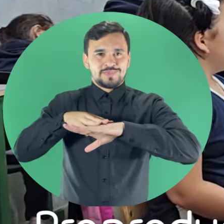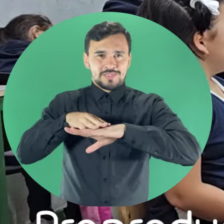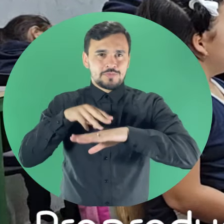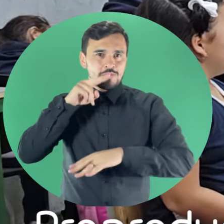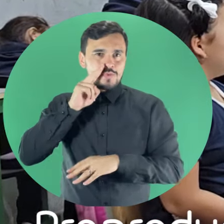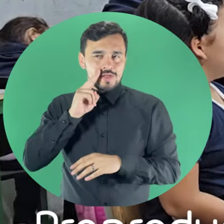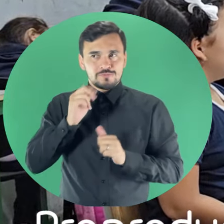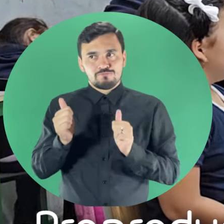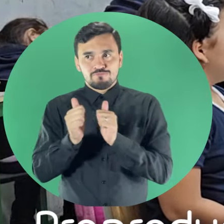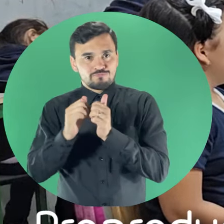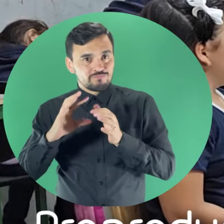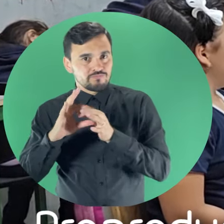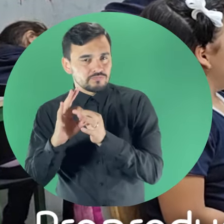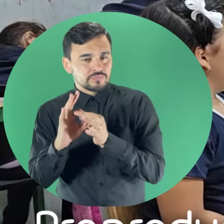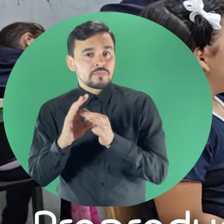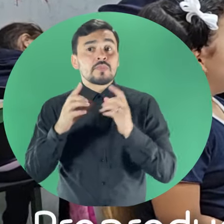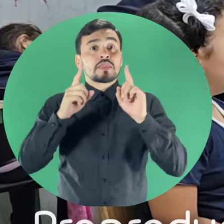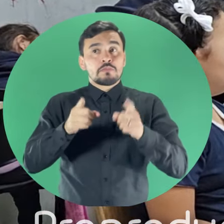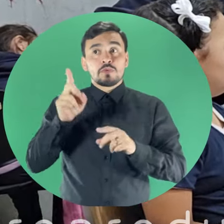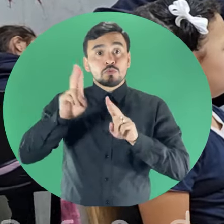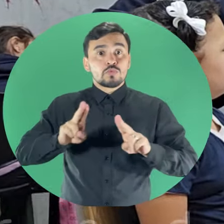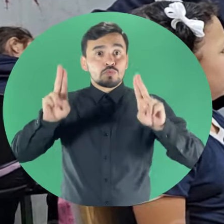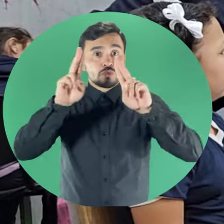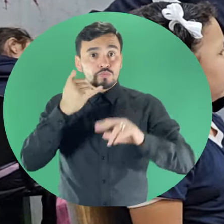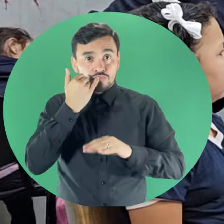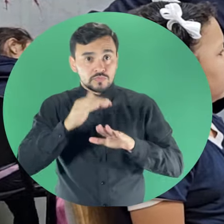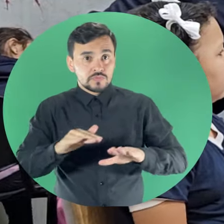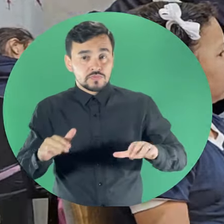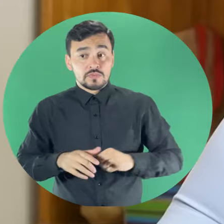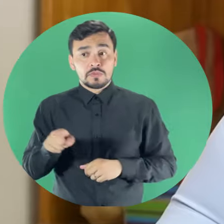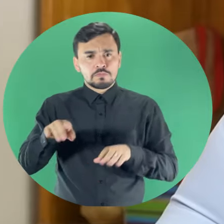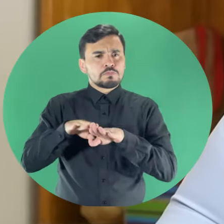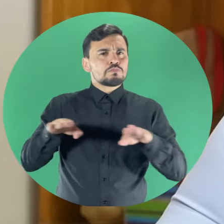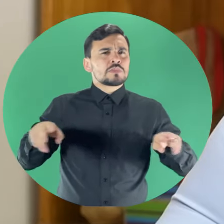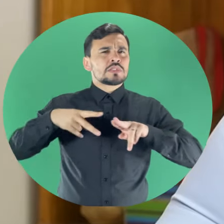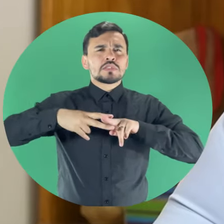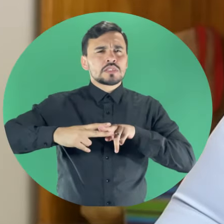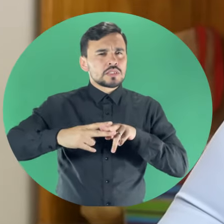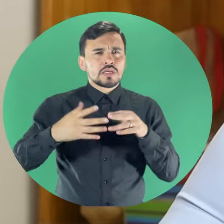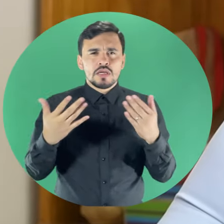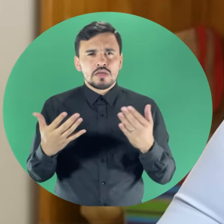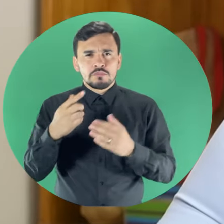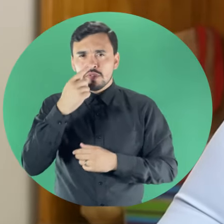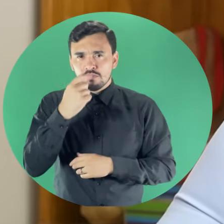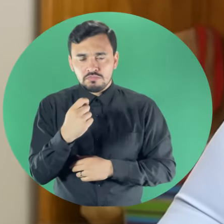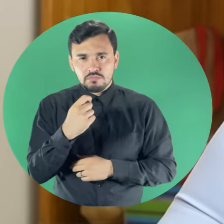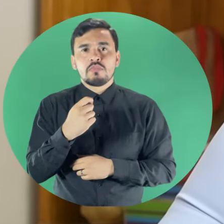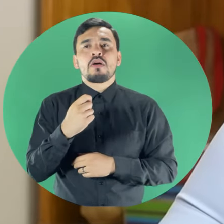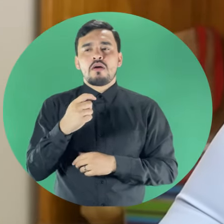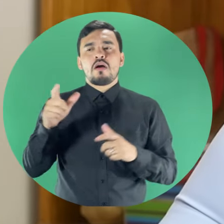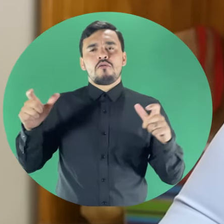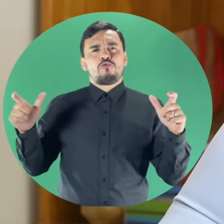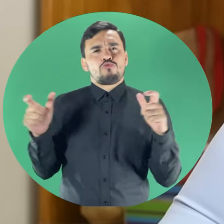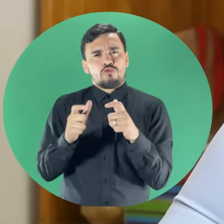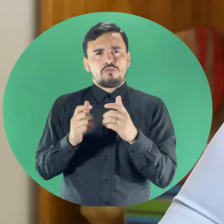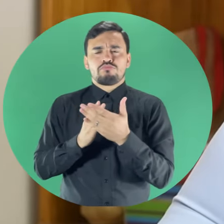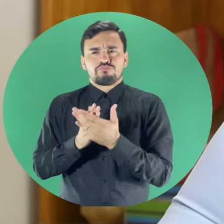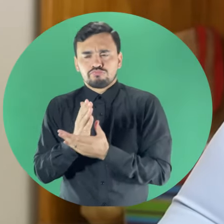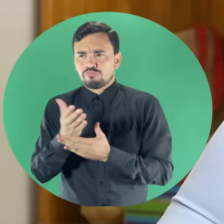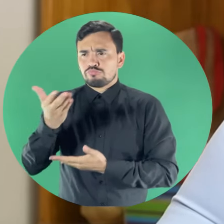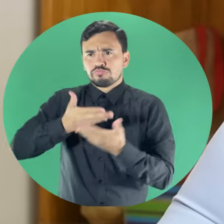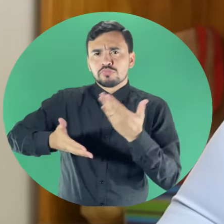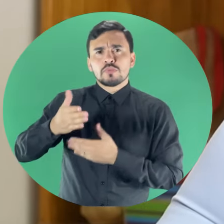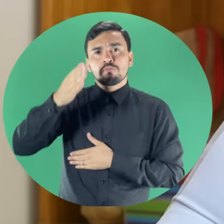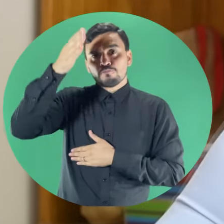Ministerio de Educación y UNICEF. La mesa técnica se articuló con reuniones periódicas